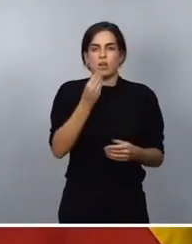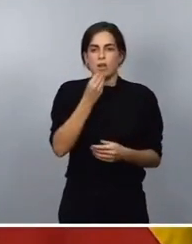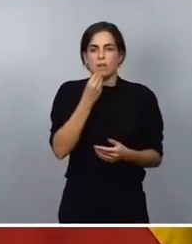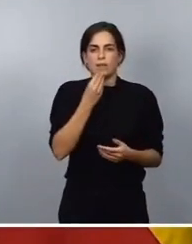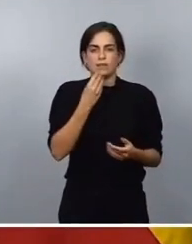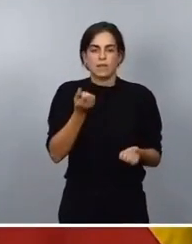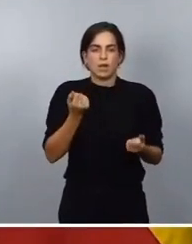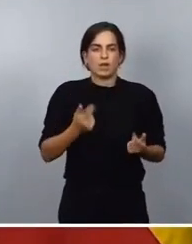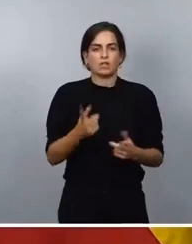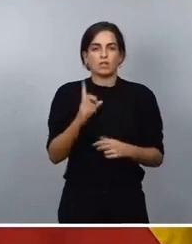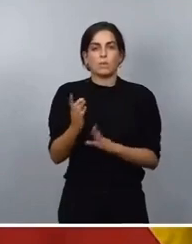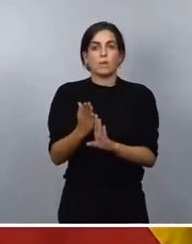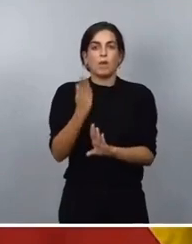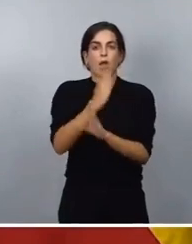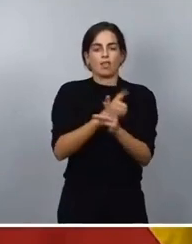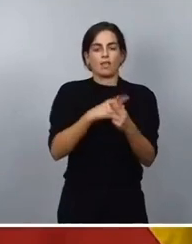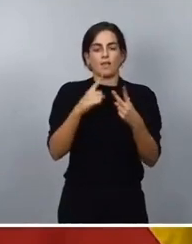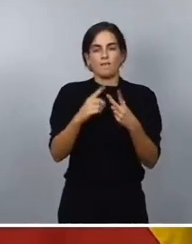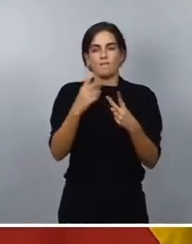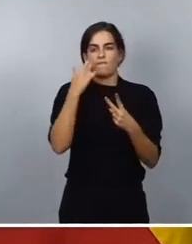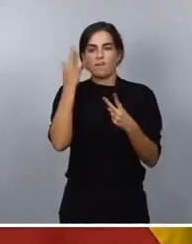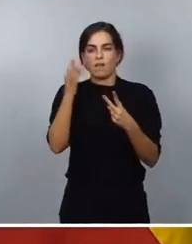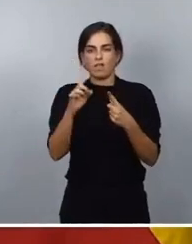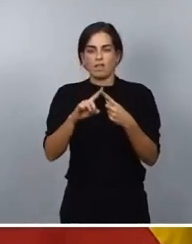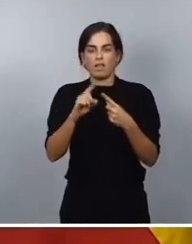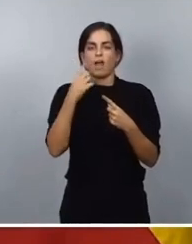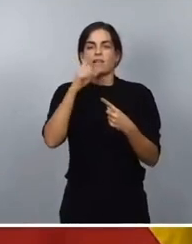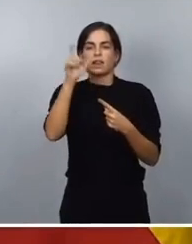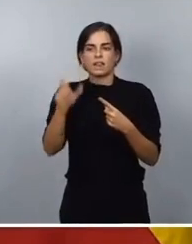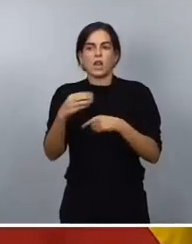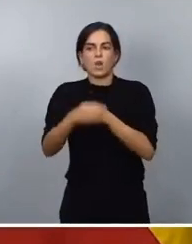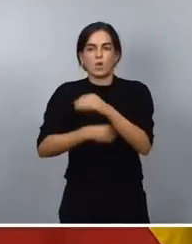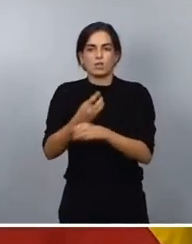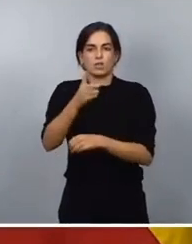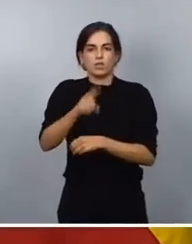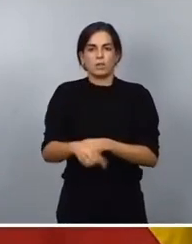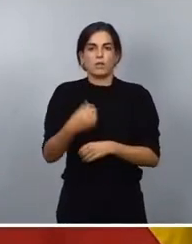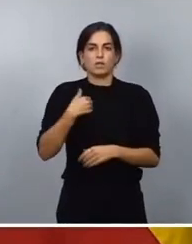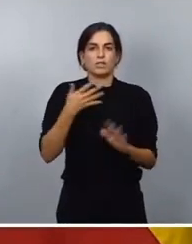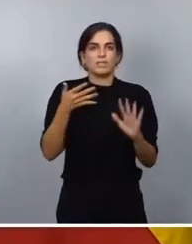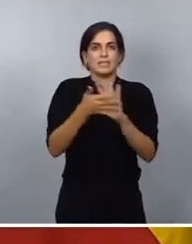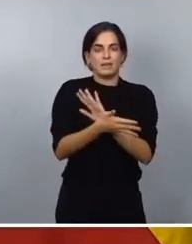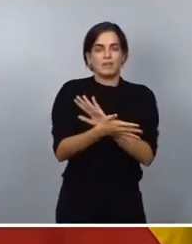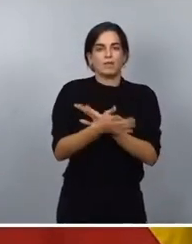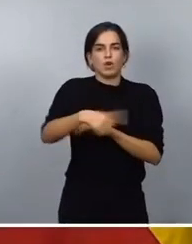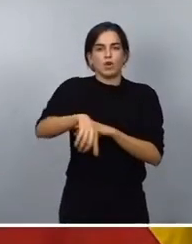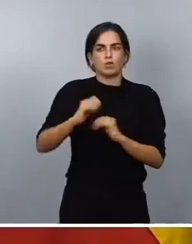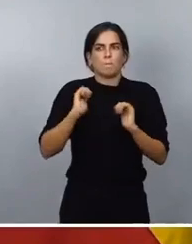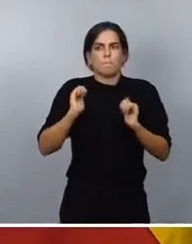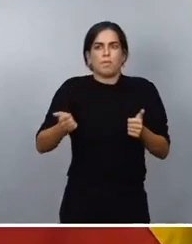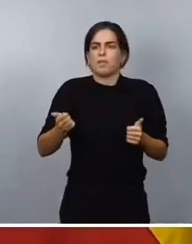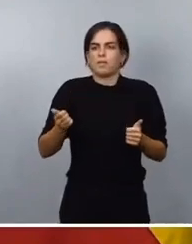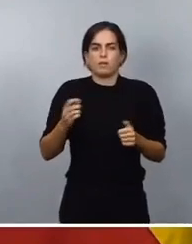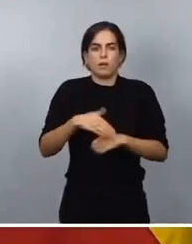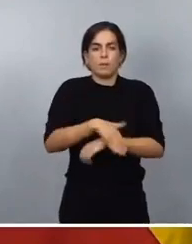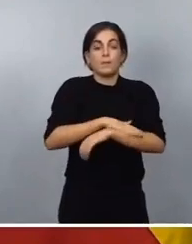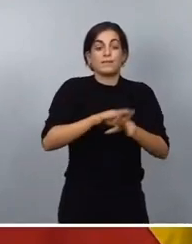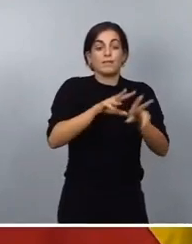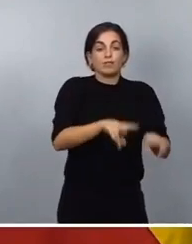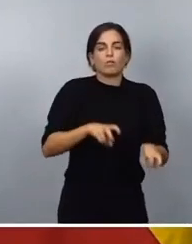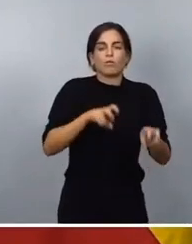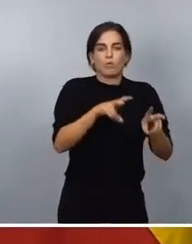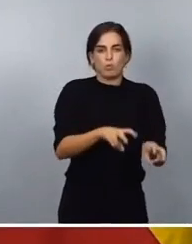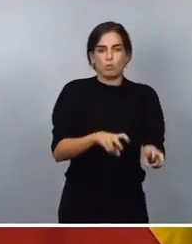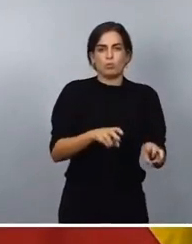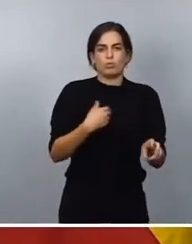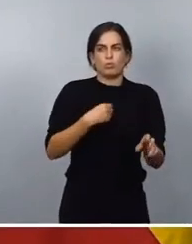lo ha hecho Italia. Eso no quiere decir que empecemos a cero. Hemos trabajado desde el Ministerio de Agricultura, desde hace varios años,